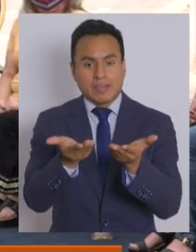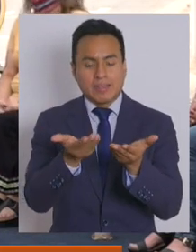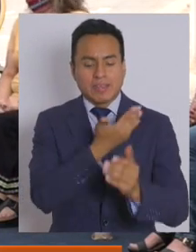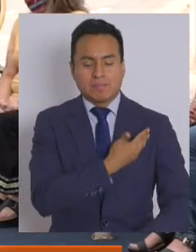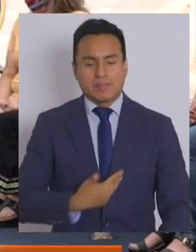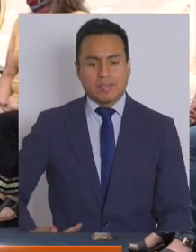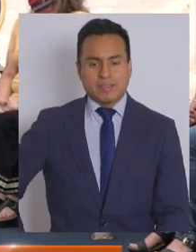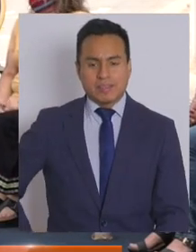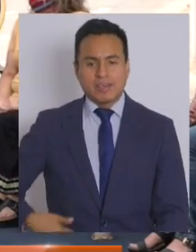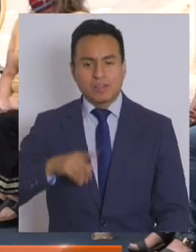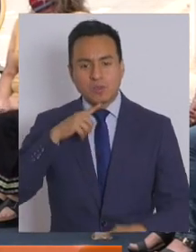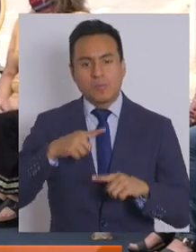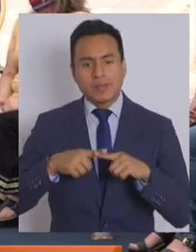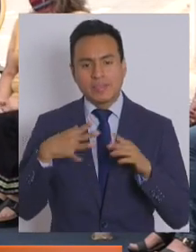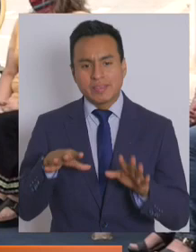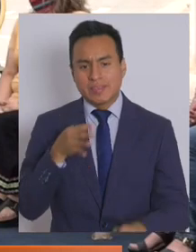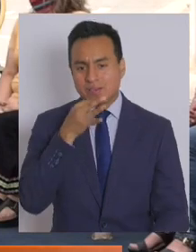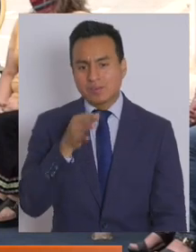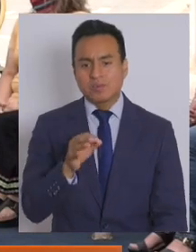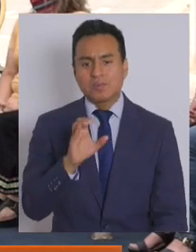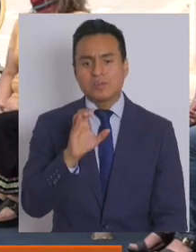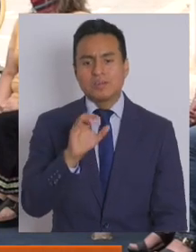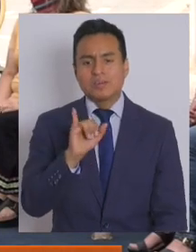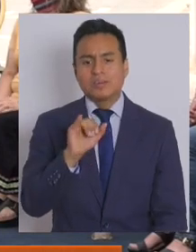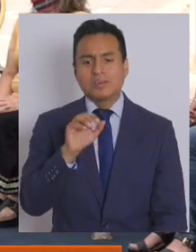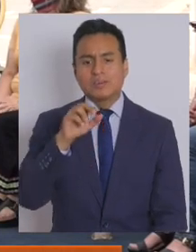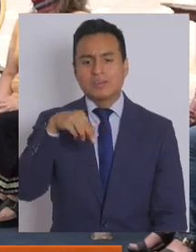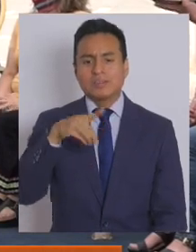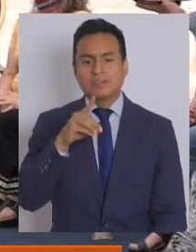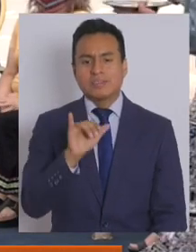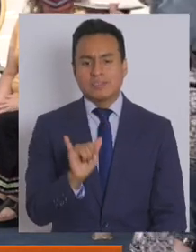Presidenta, usted ya la mencionó, Cindy Villarroel Torres.